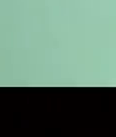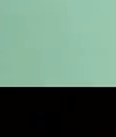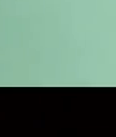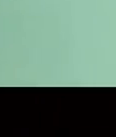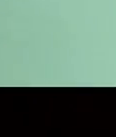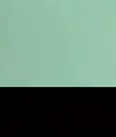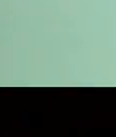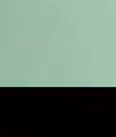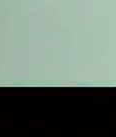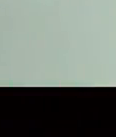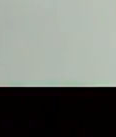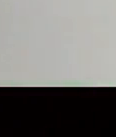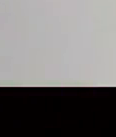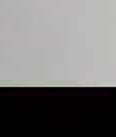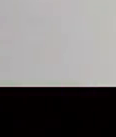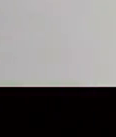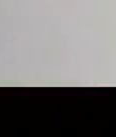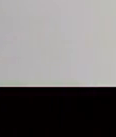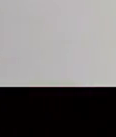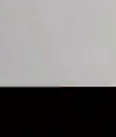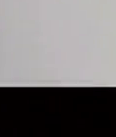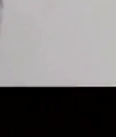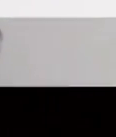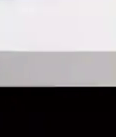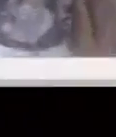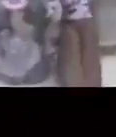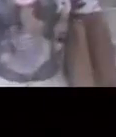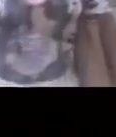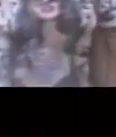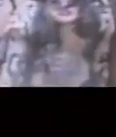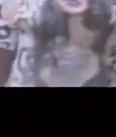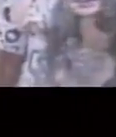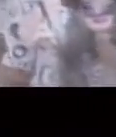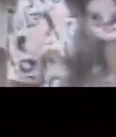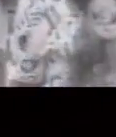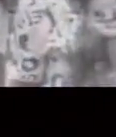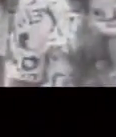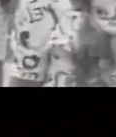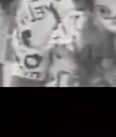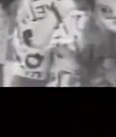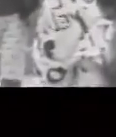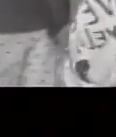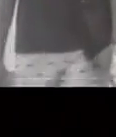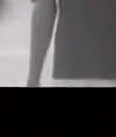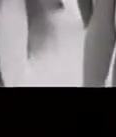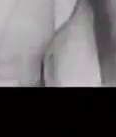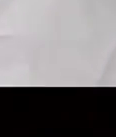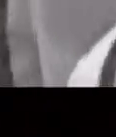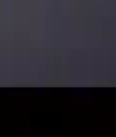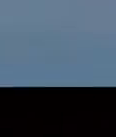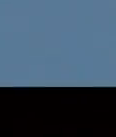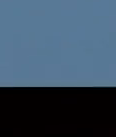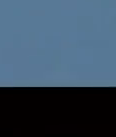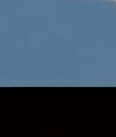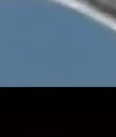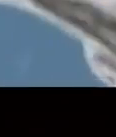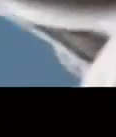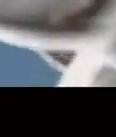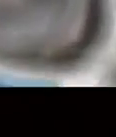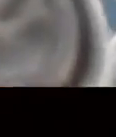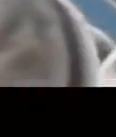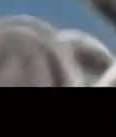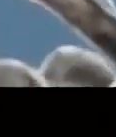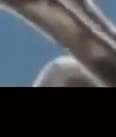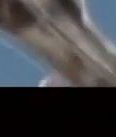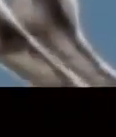posible. No exponerte ni exponer la vida de los otros. No estar donde no es necesario. Es real y está